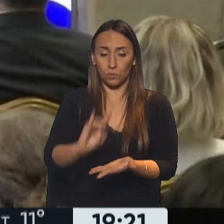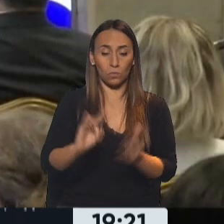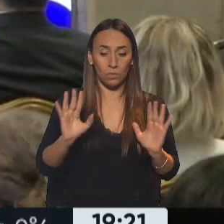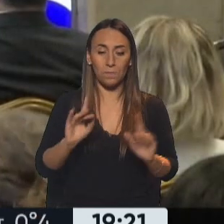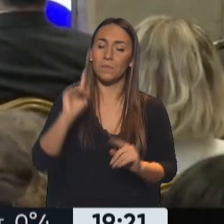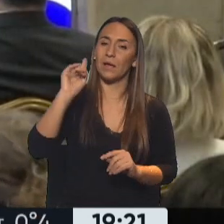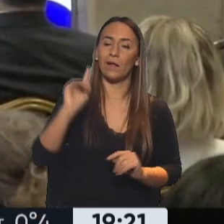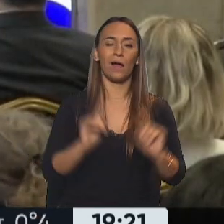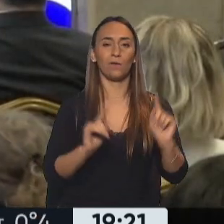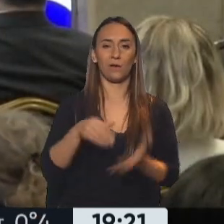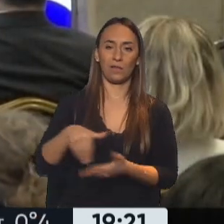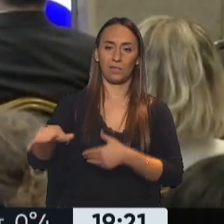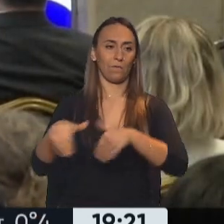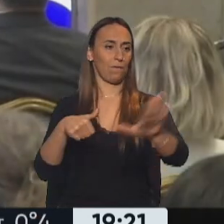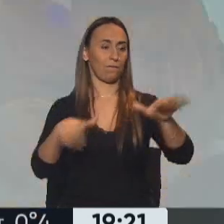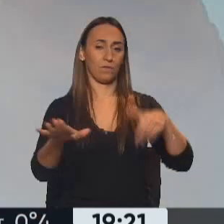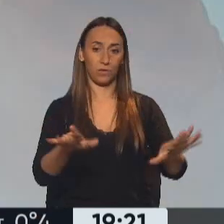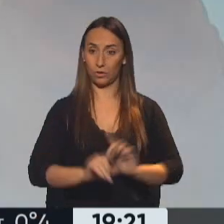excluya a nadie.